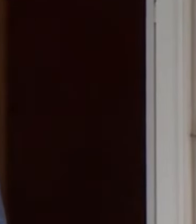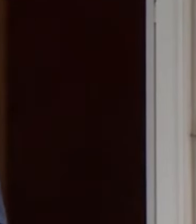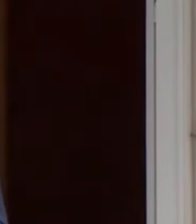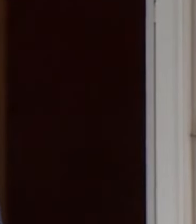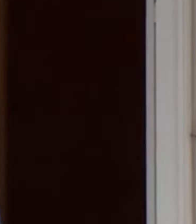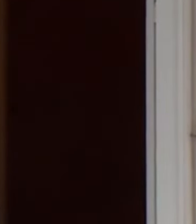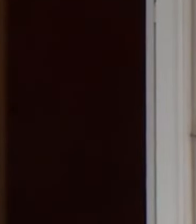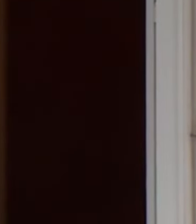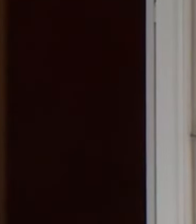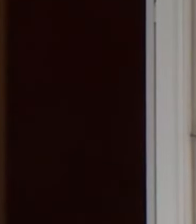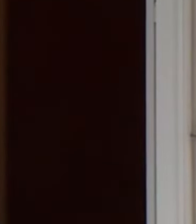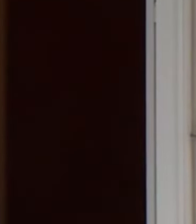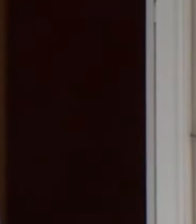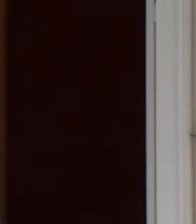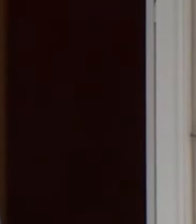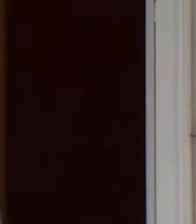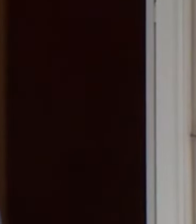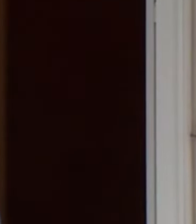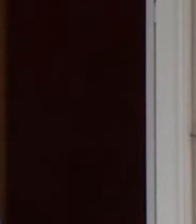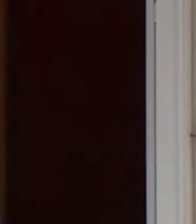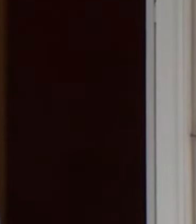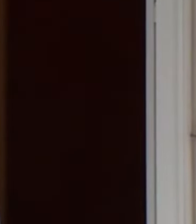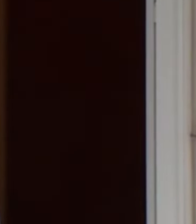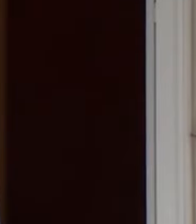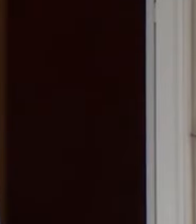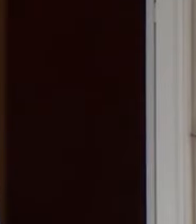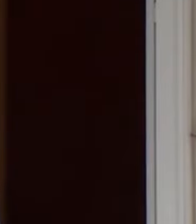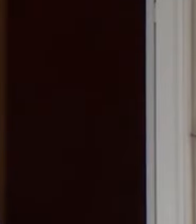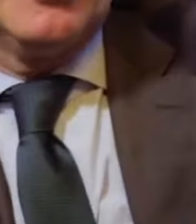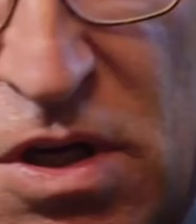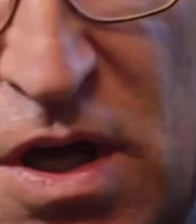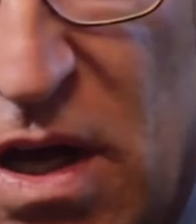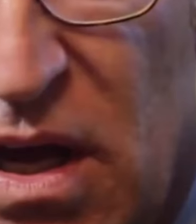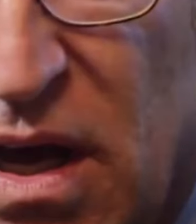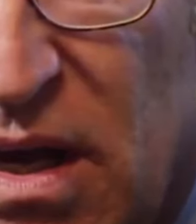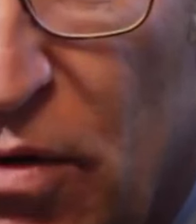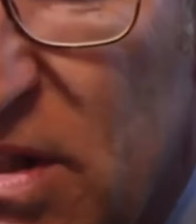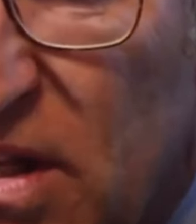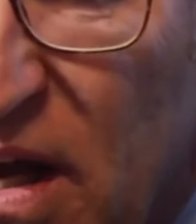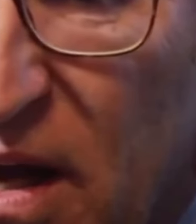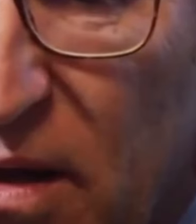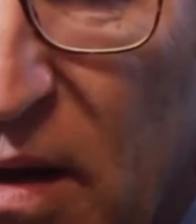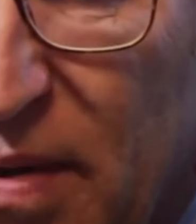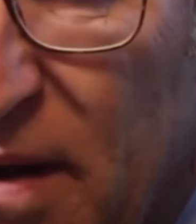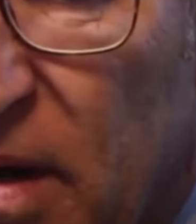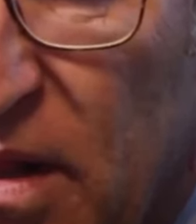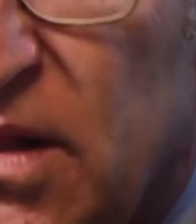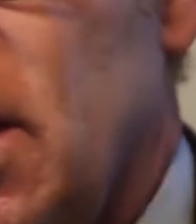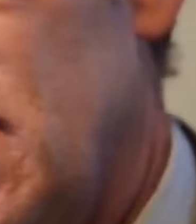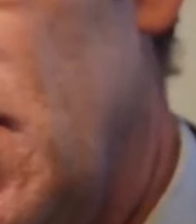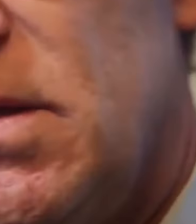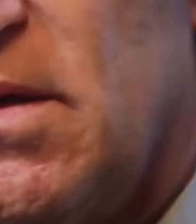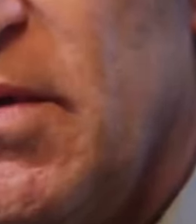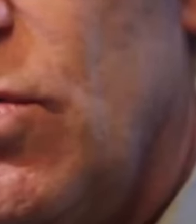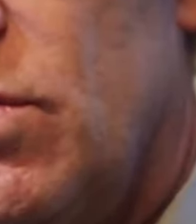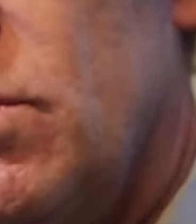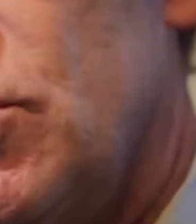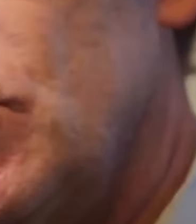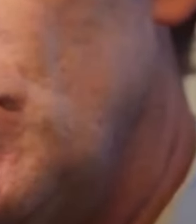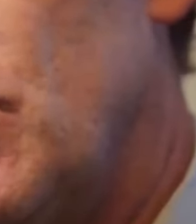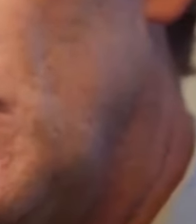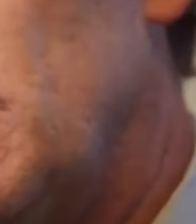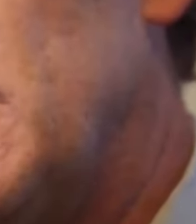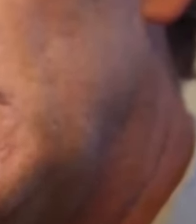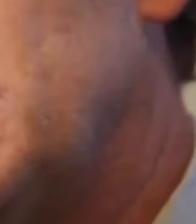no olvidéis suscribiros al canal porque aquí en la voz progresista nos esforzamos por brindaros la mejor información y actualidad